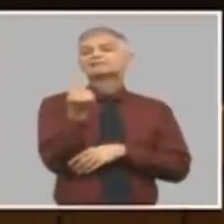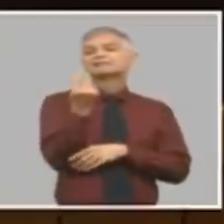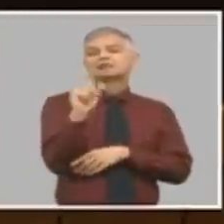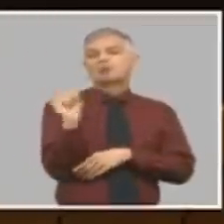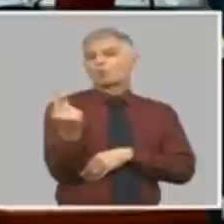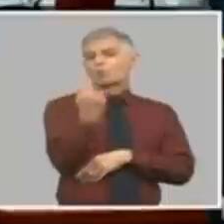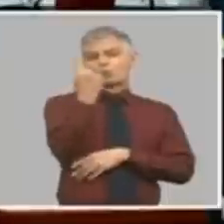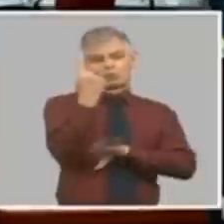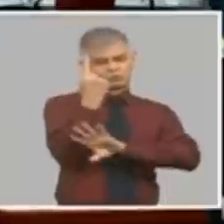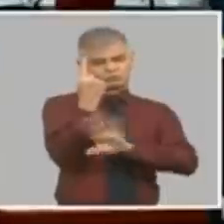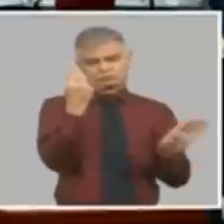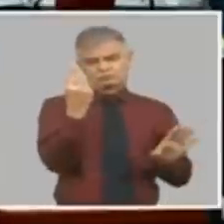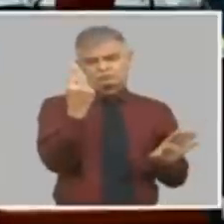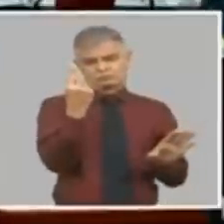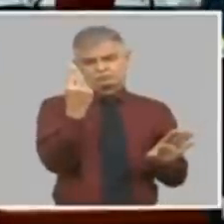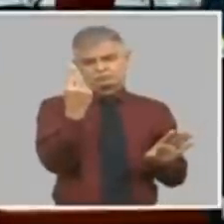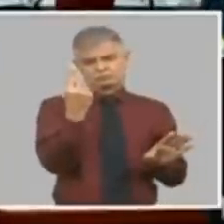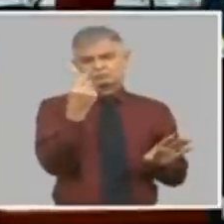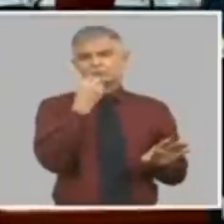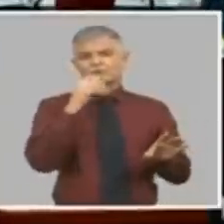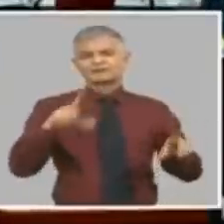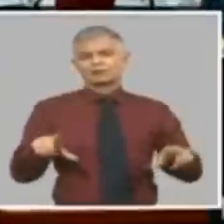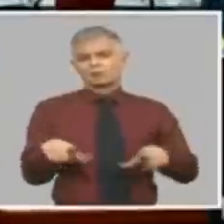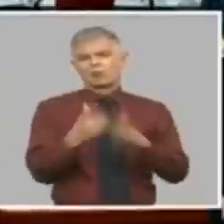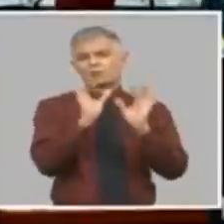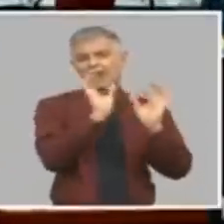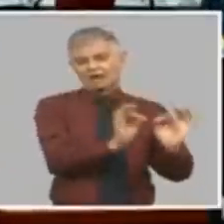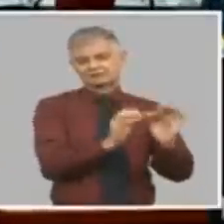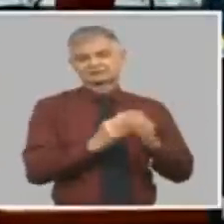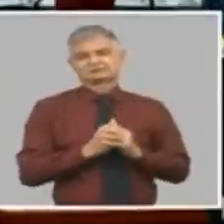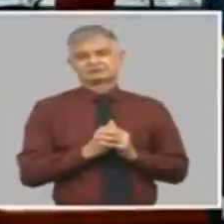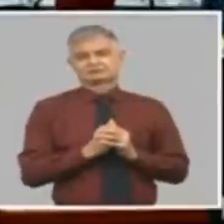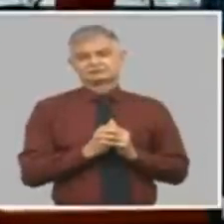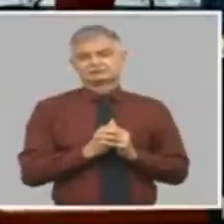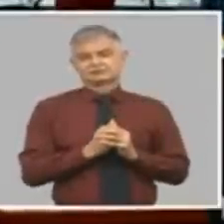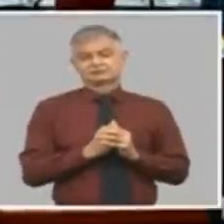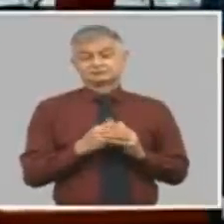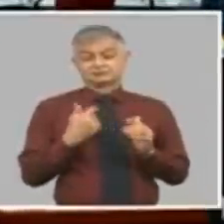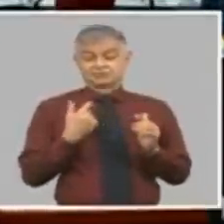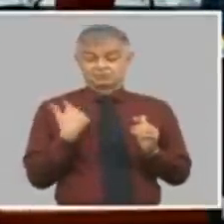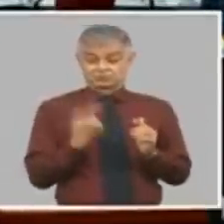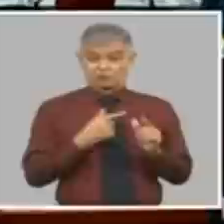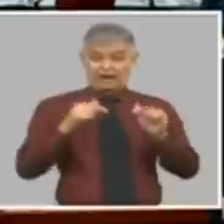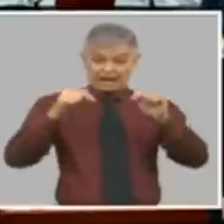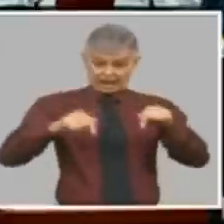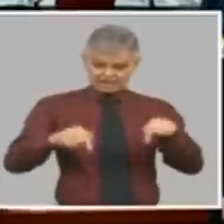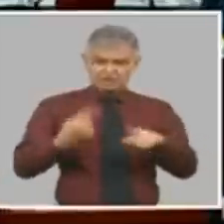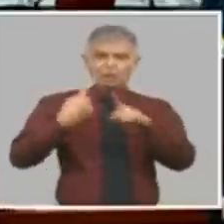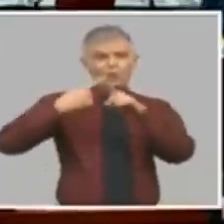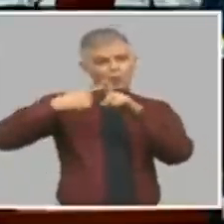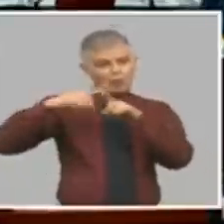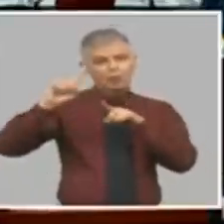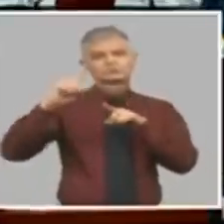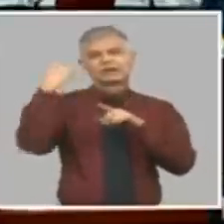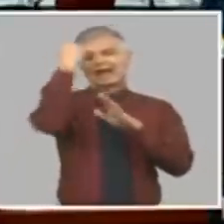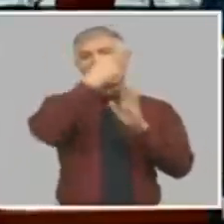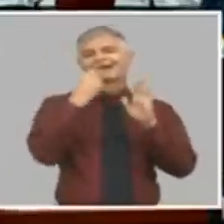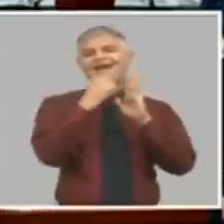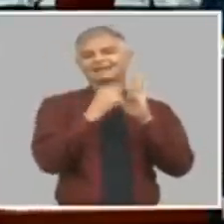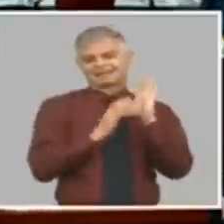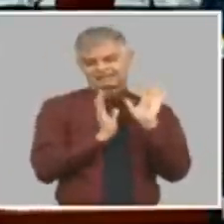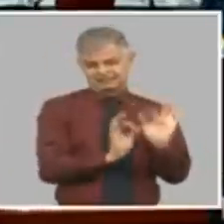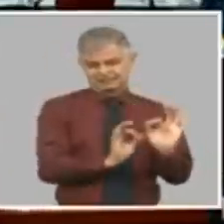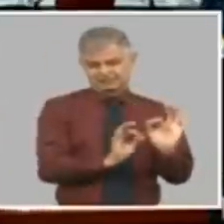entonces ahí tenemos y aquí tenemos también otra característica el entorno